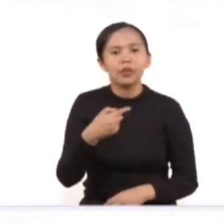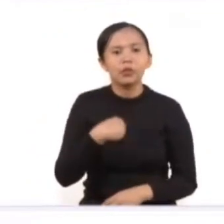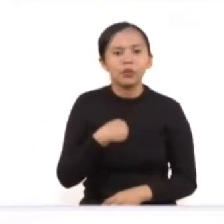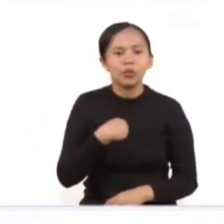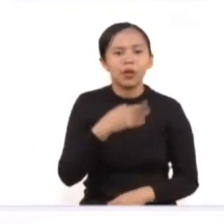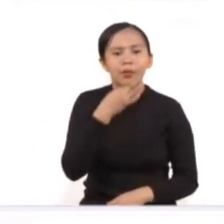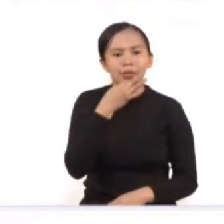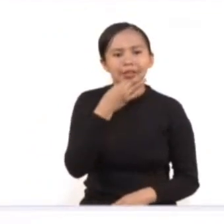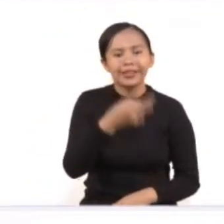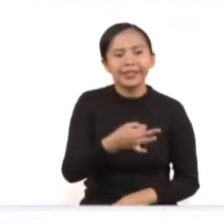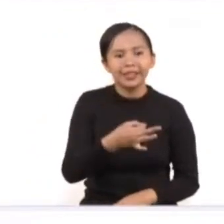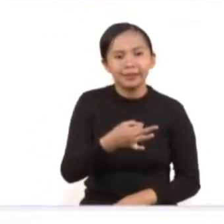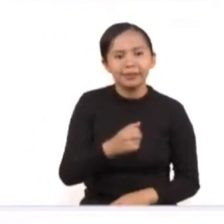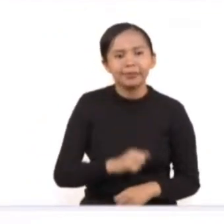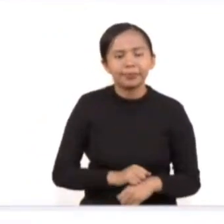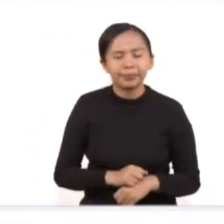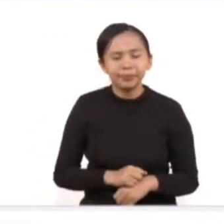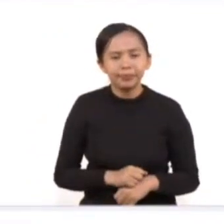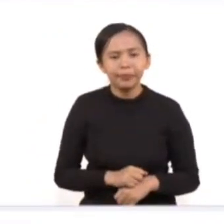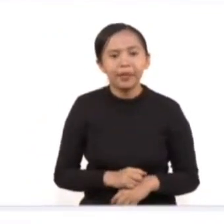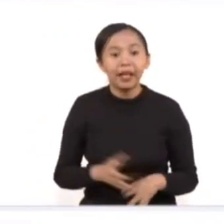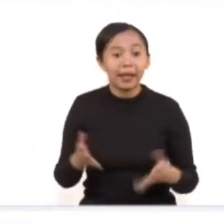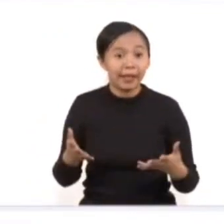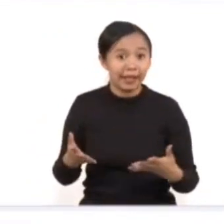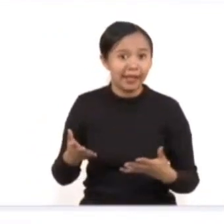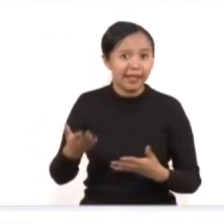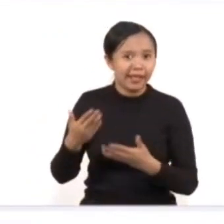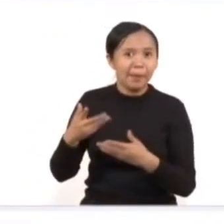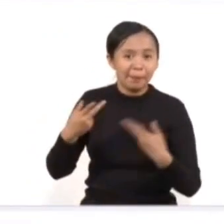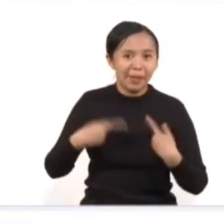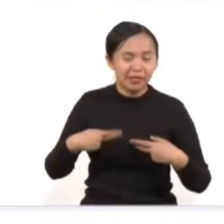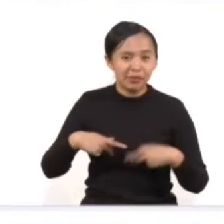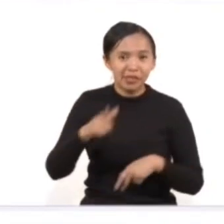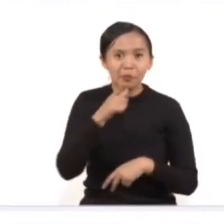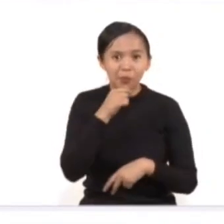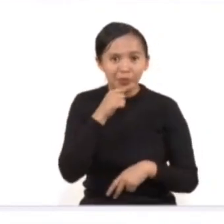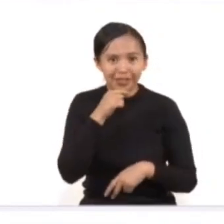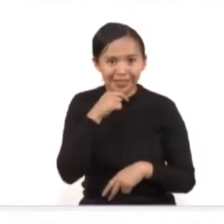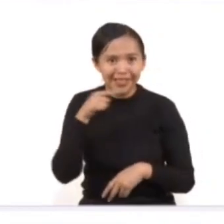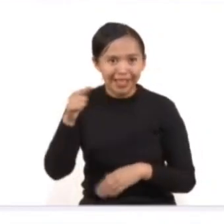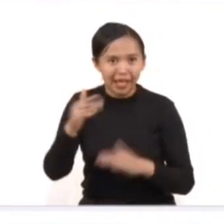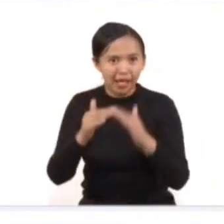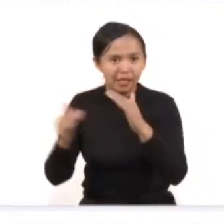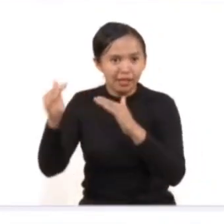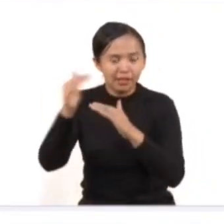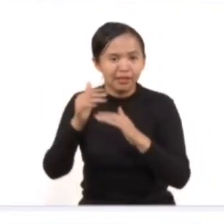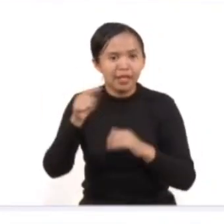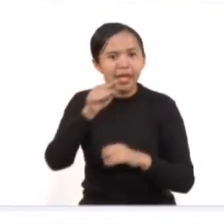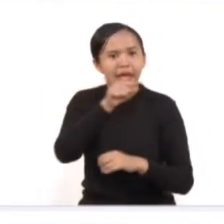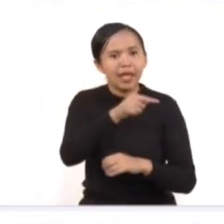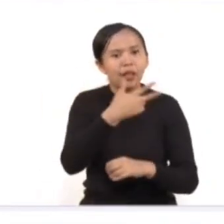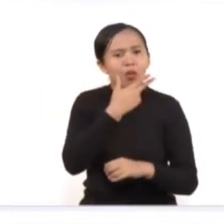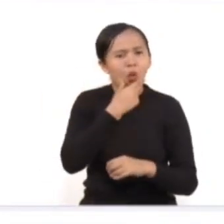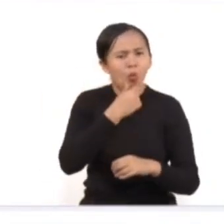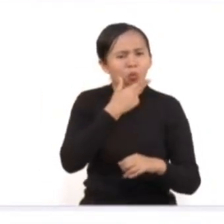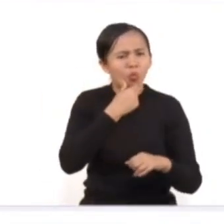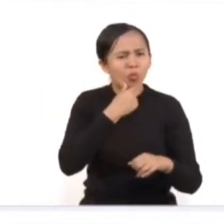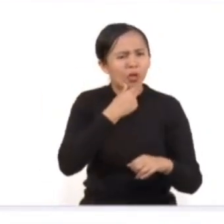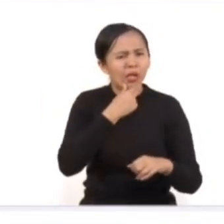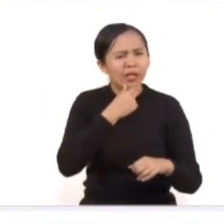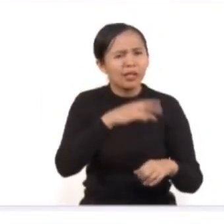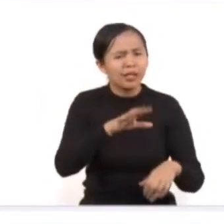en que nuestra policía de investigación logró cumplimentar una orden de aprehensión en contra de un imputado